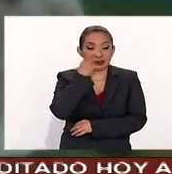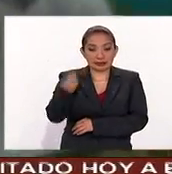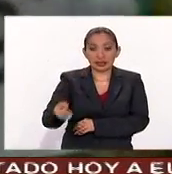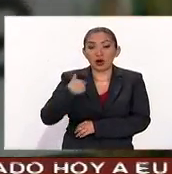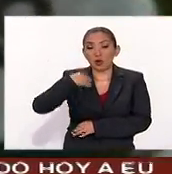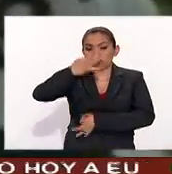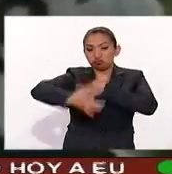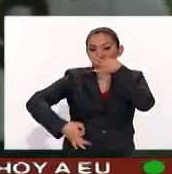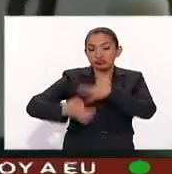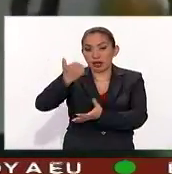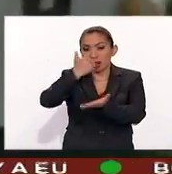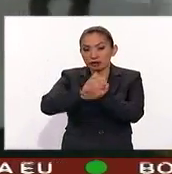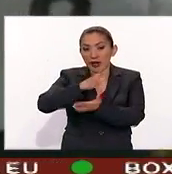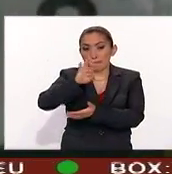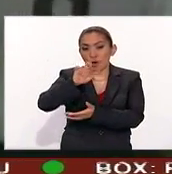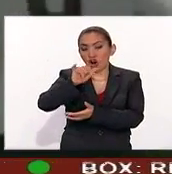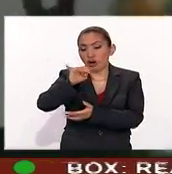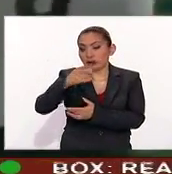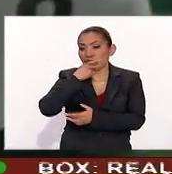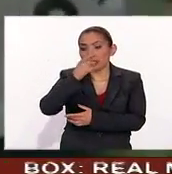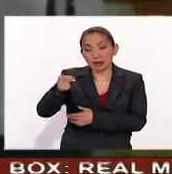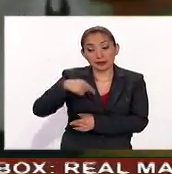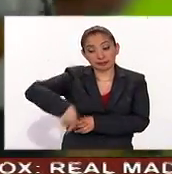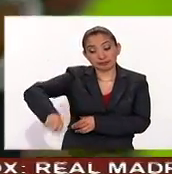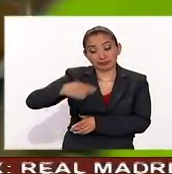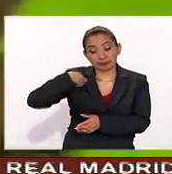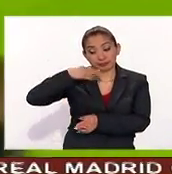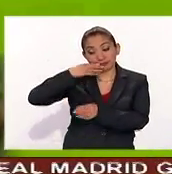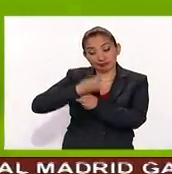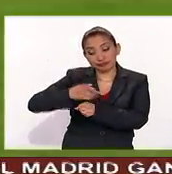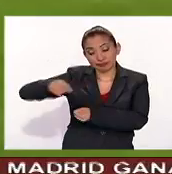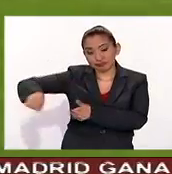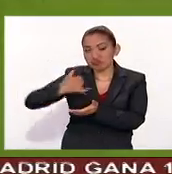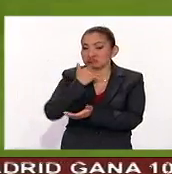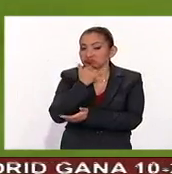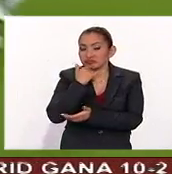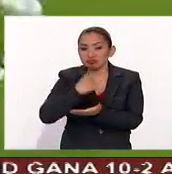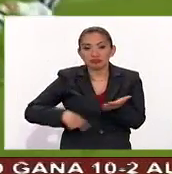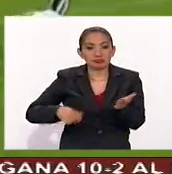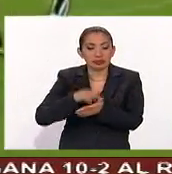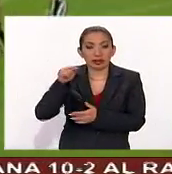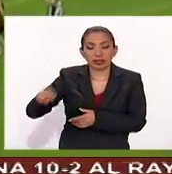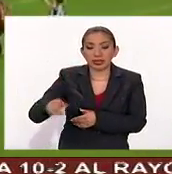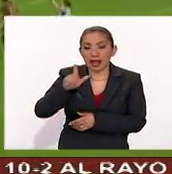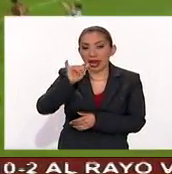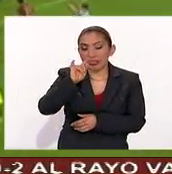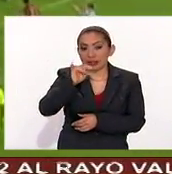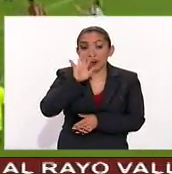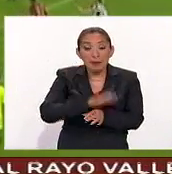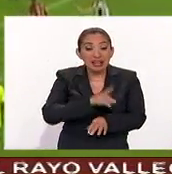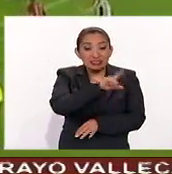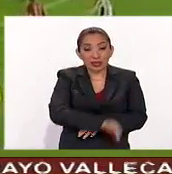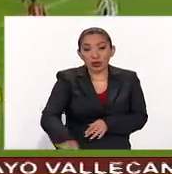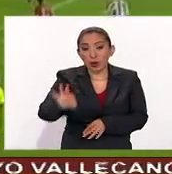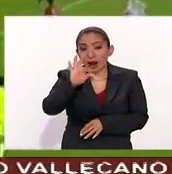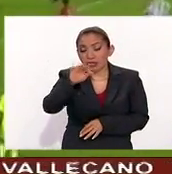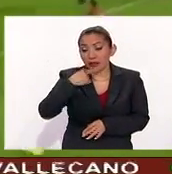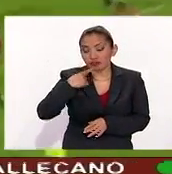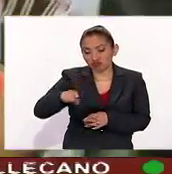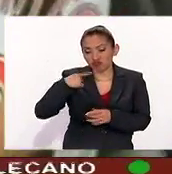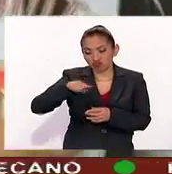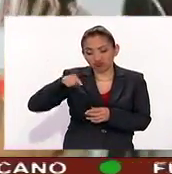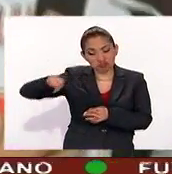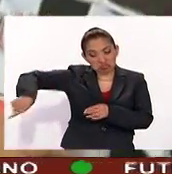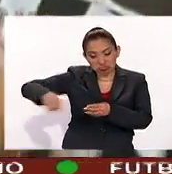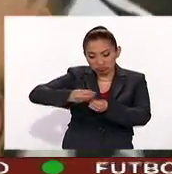que un tribunal de la ciudad de Bolonia imputó a los acusados de cargos de ayudar y ser miembros de Nangreta son más de 140 acusados